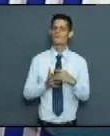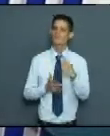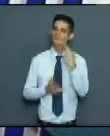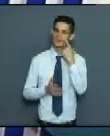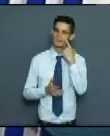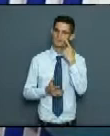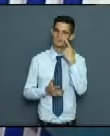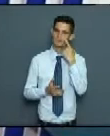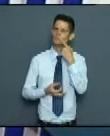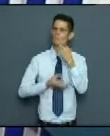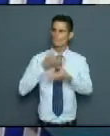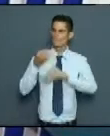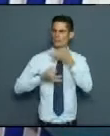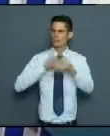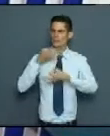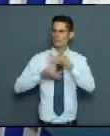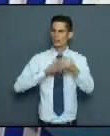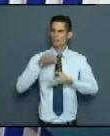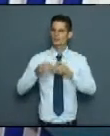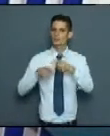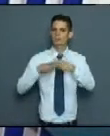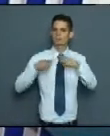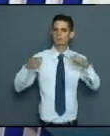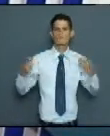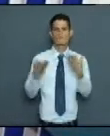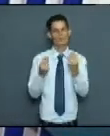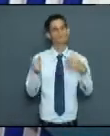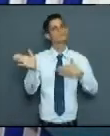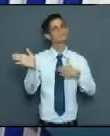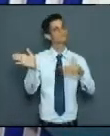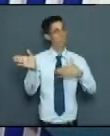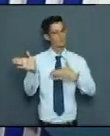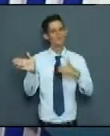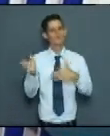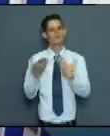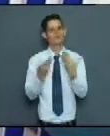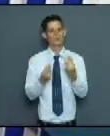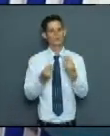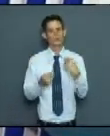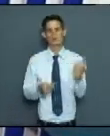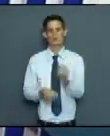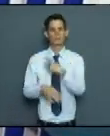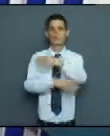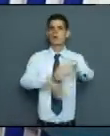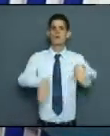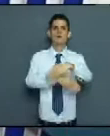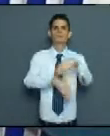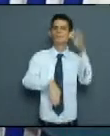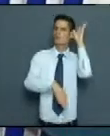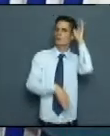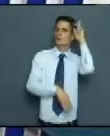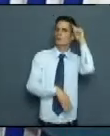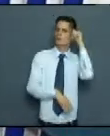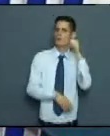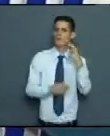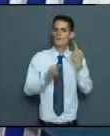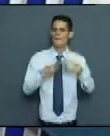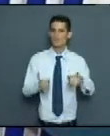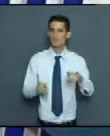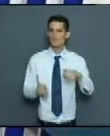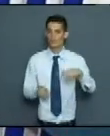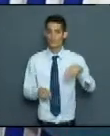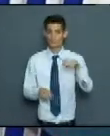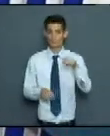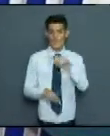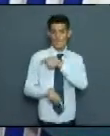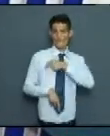comentaba del gran número de indisciplinas que se siguen cometiendo en nuestras calles por la población, pero ustedes juegan